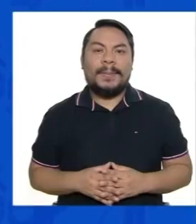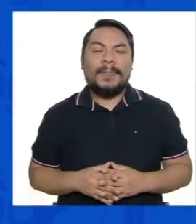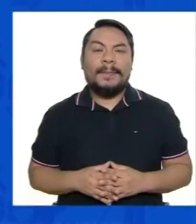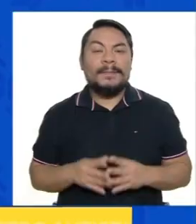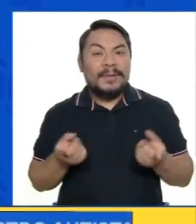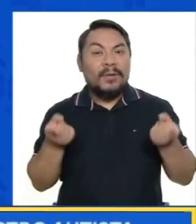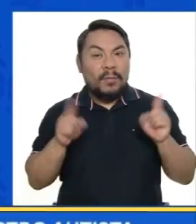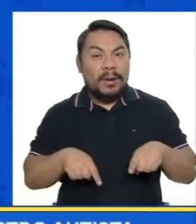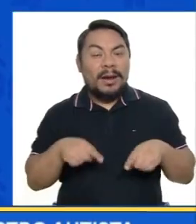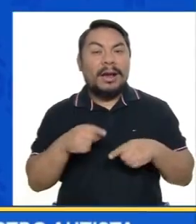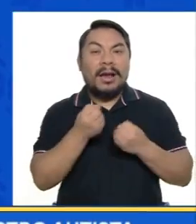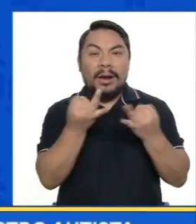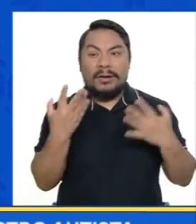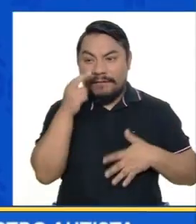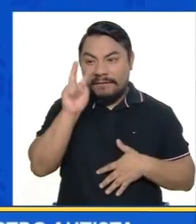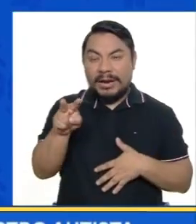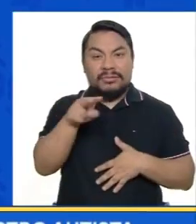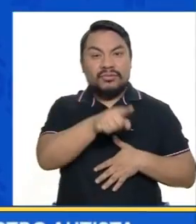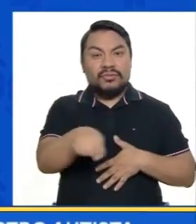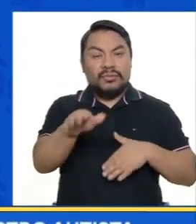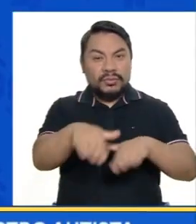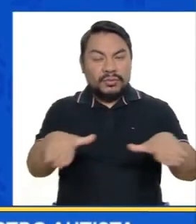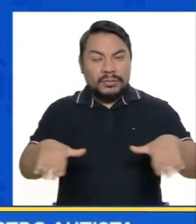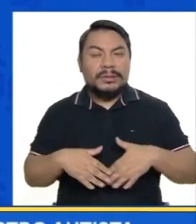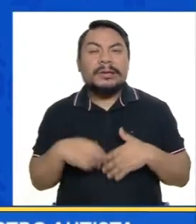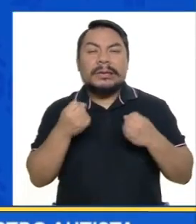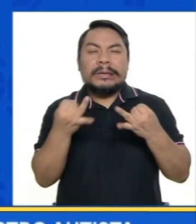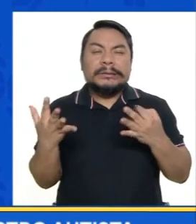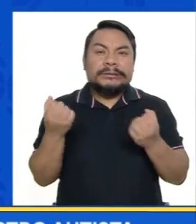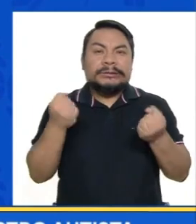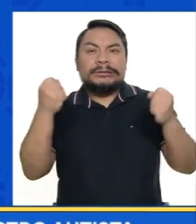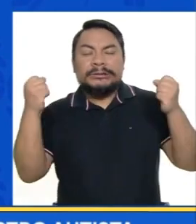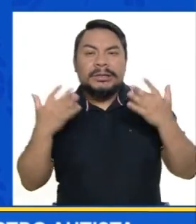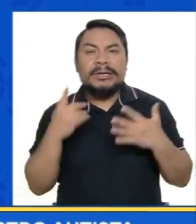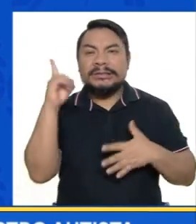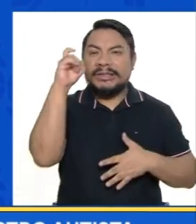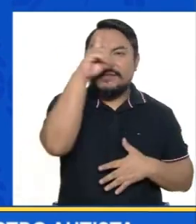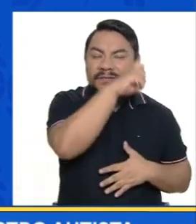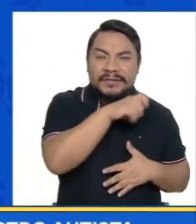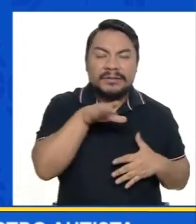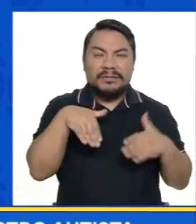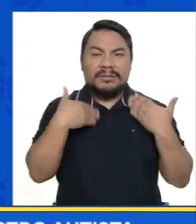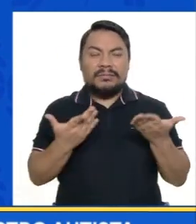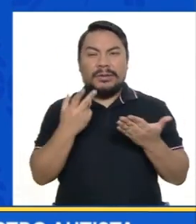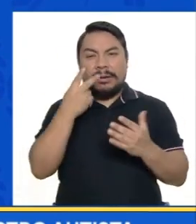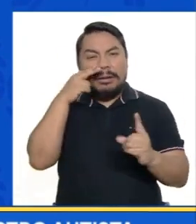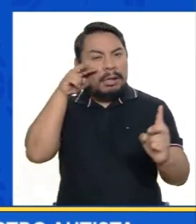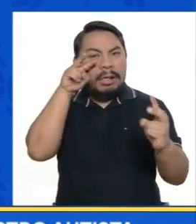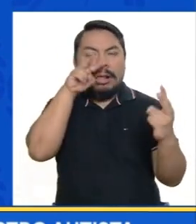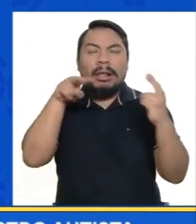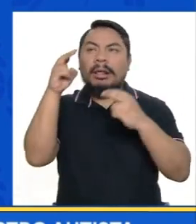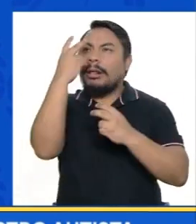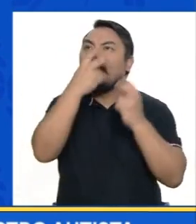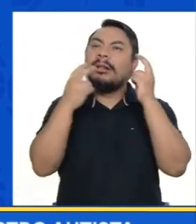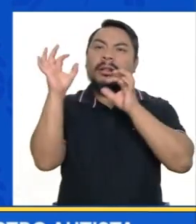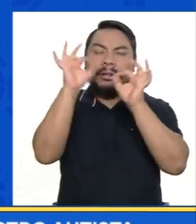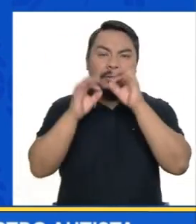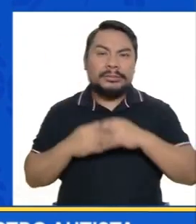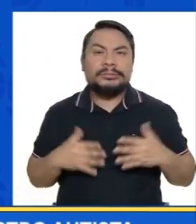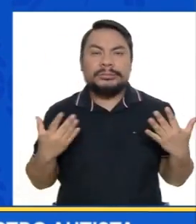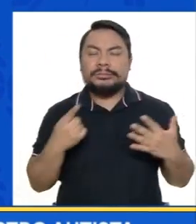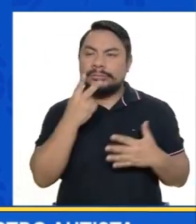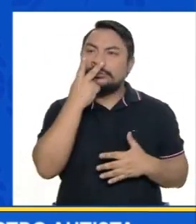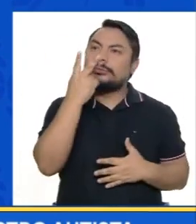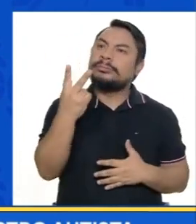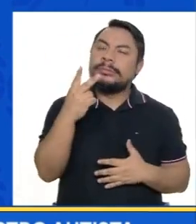Cuando algunos vemos en la niñez algún grado de impulsividad, dificultad para establecer la mirada, una dificultad